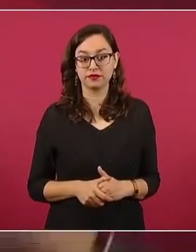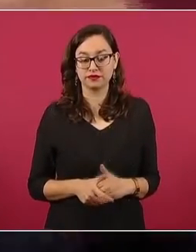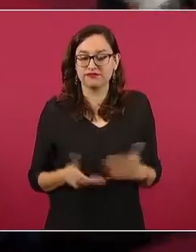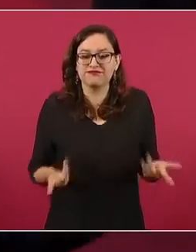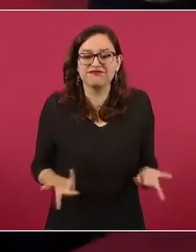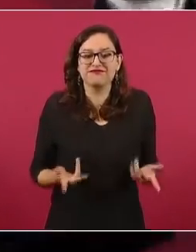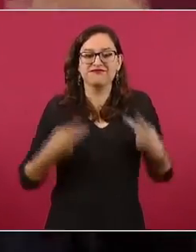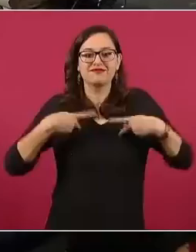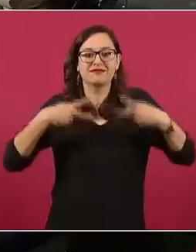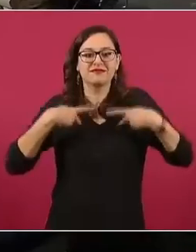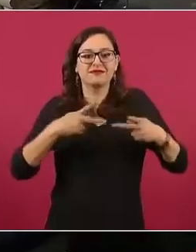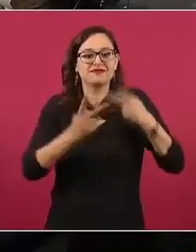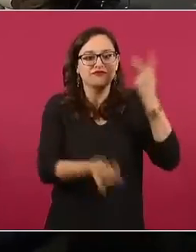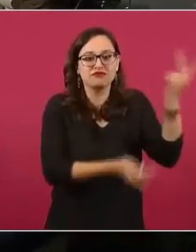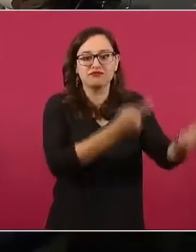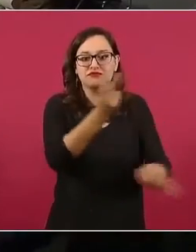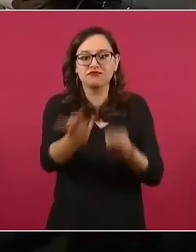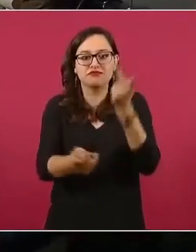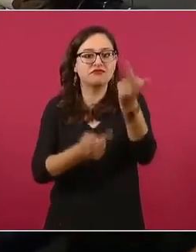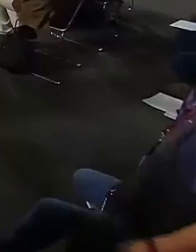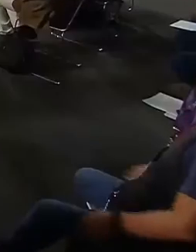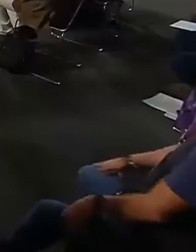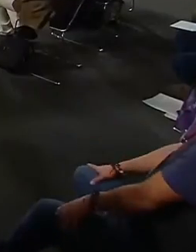Entonces, ahí se sabe